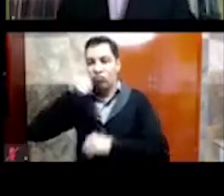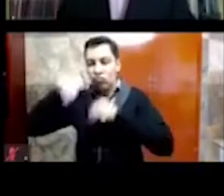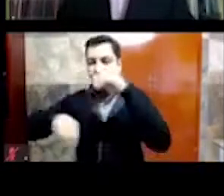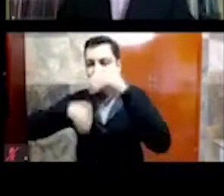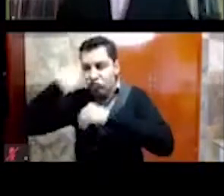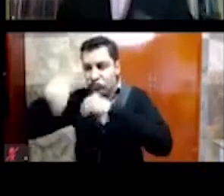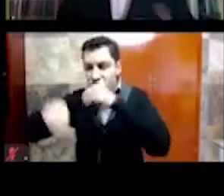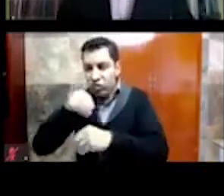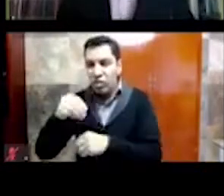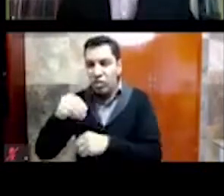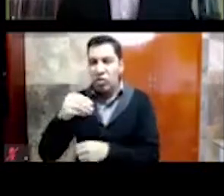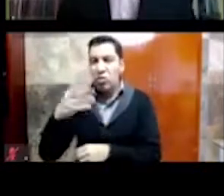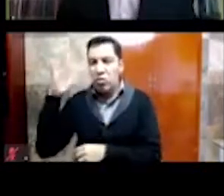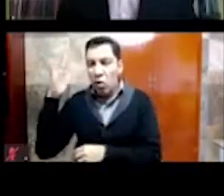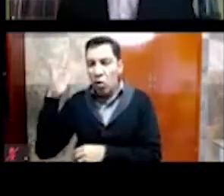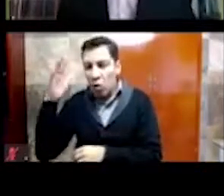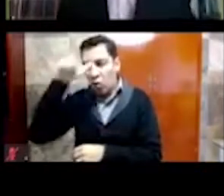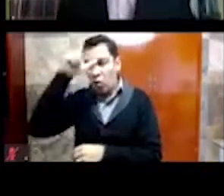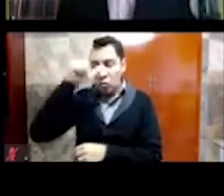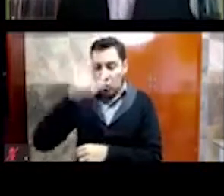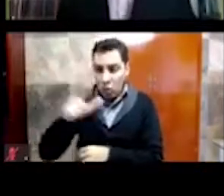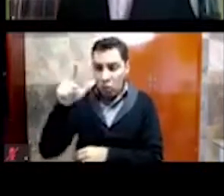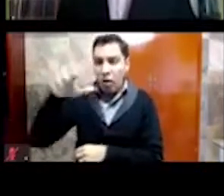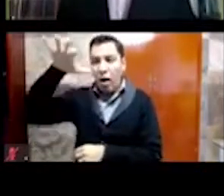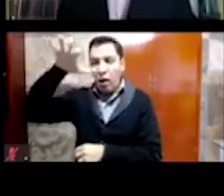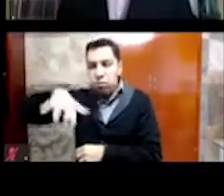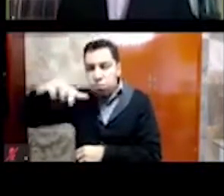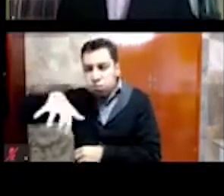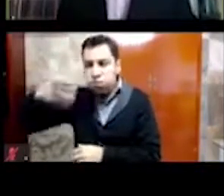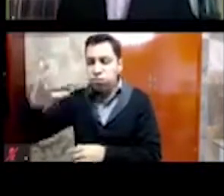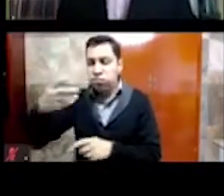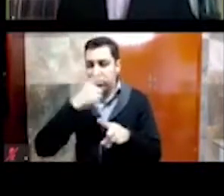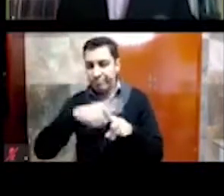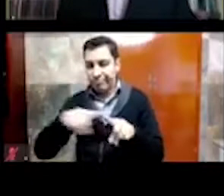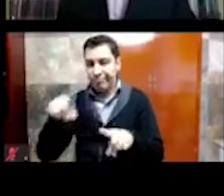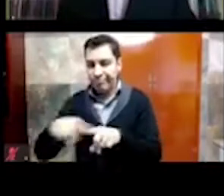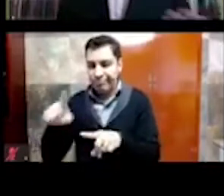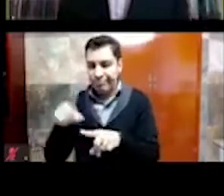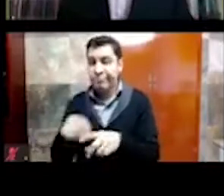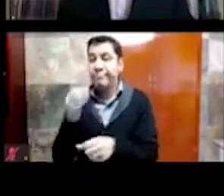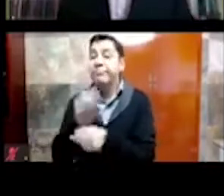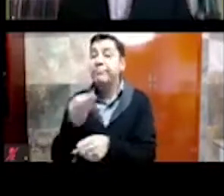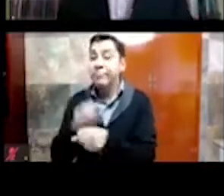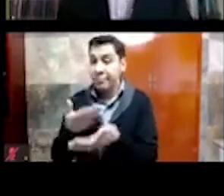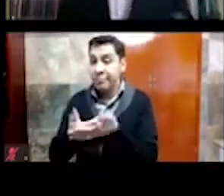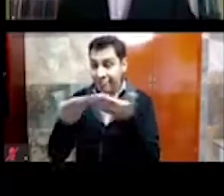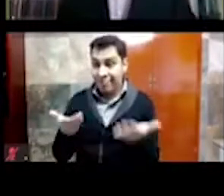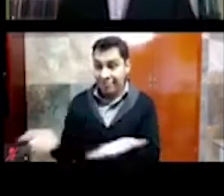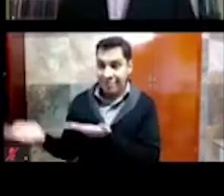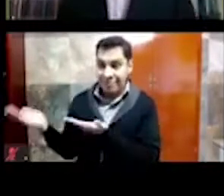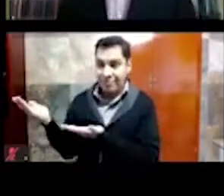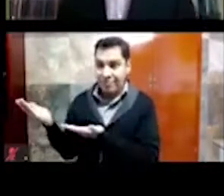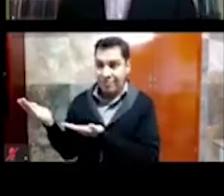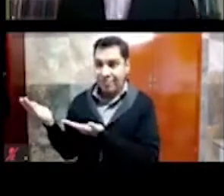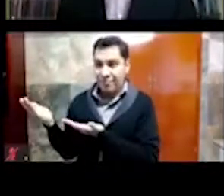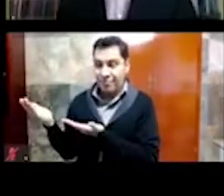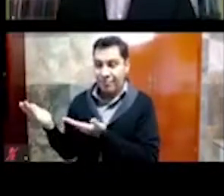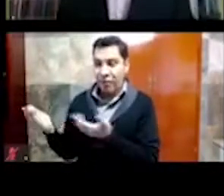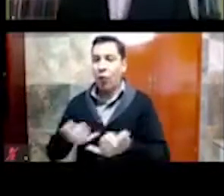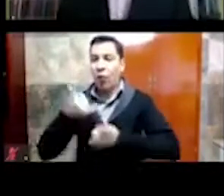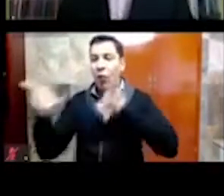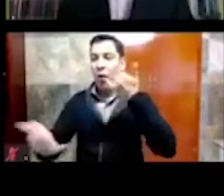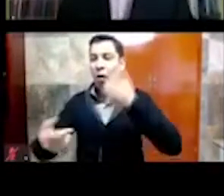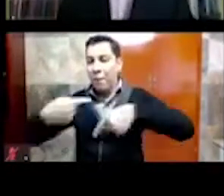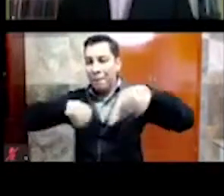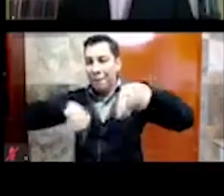pelota, y es como está actualmente, esta escalinata, es el costado norte del juego de pelota, que